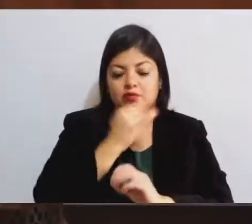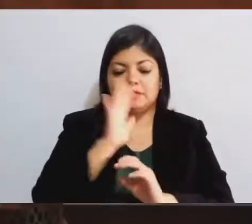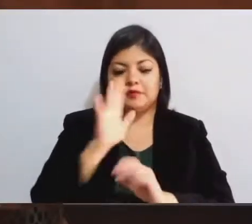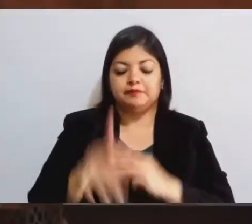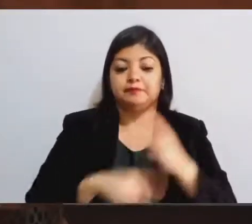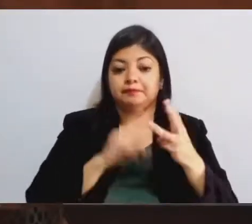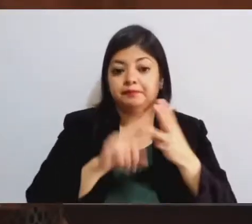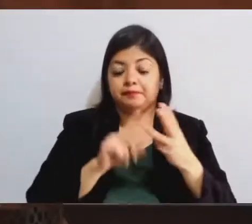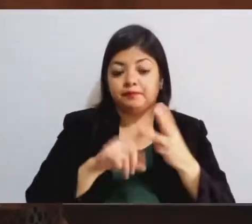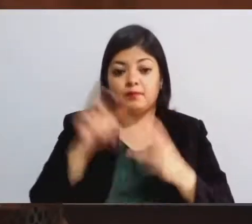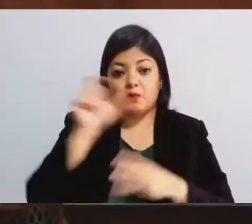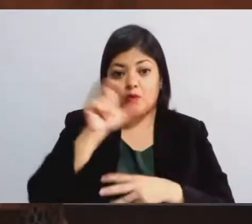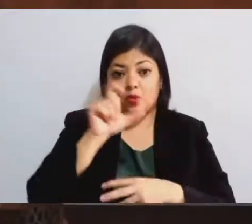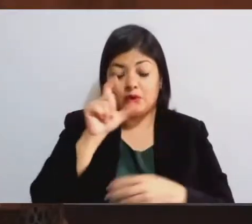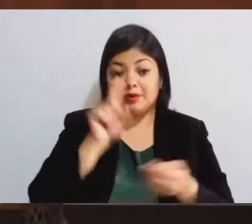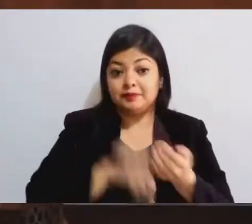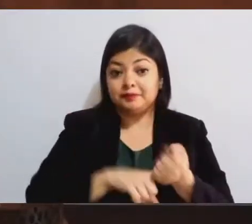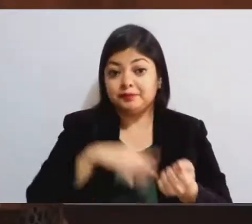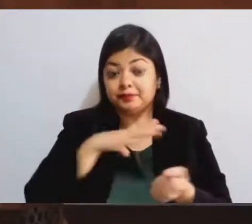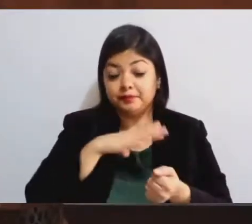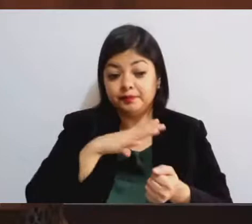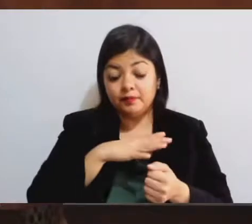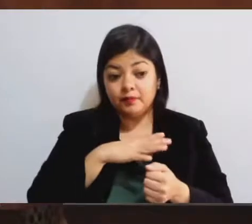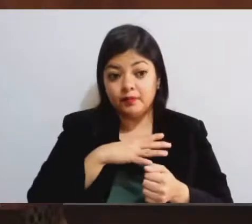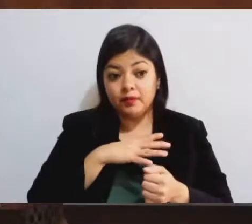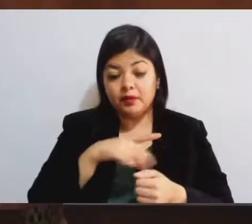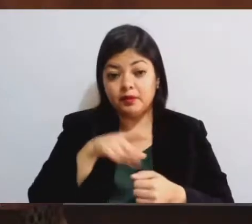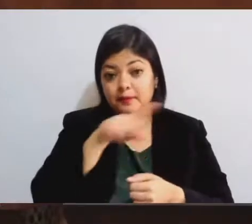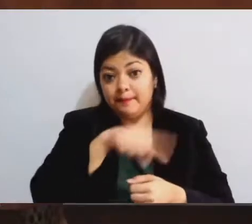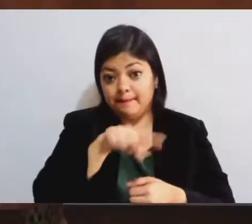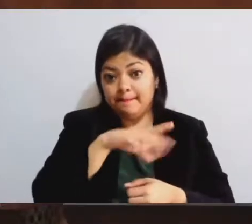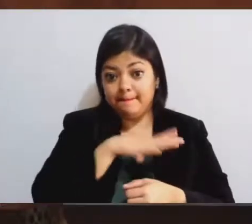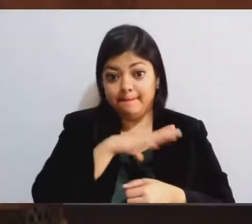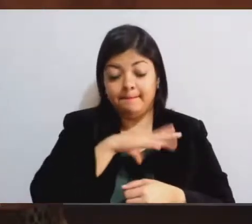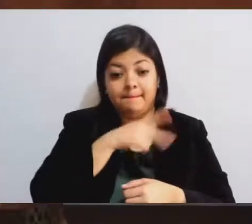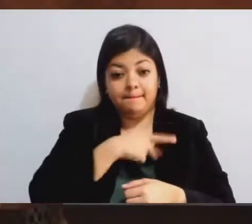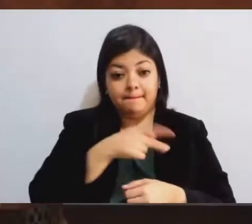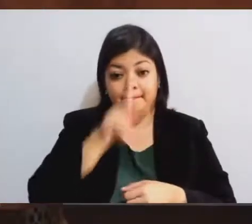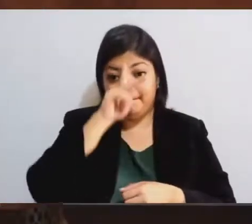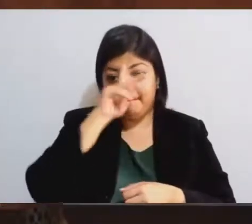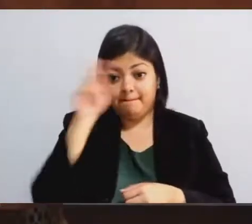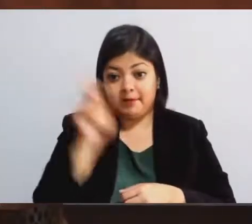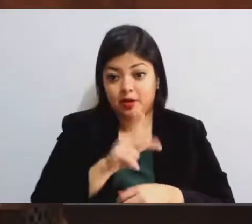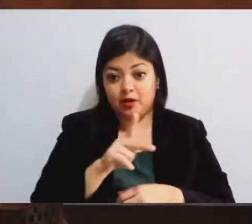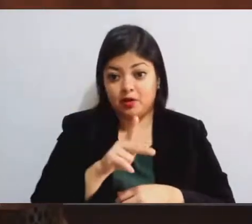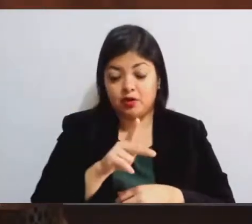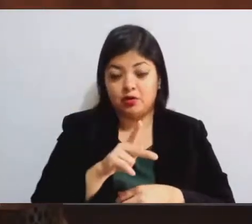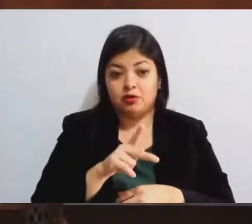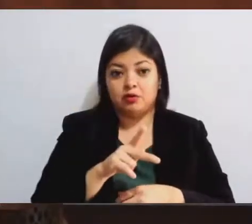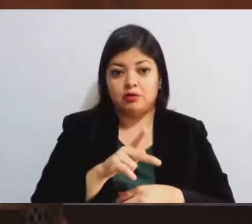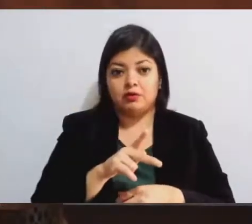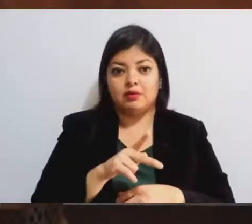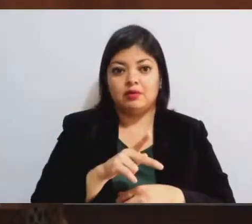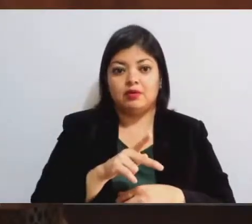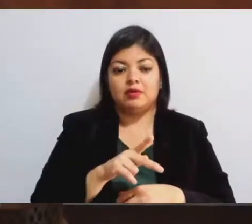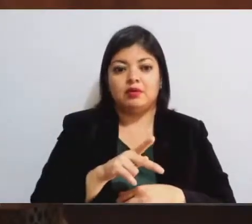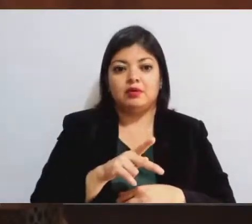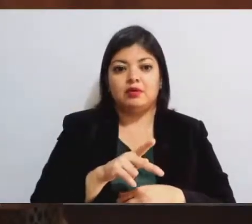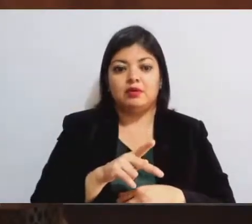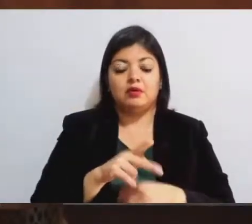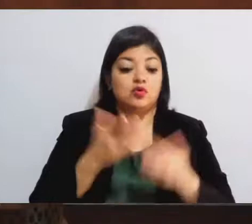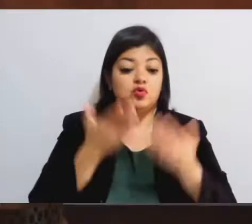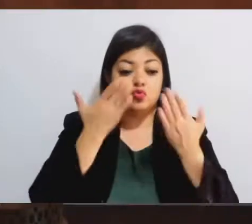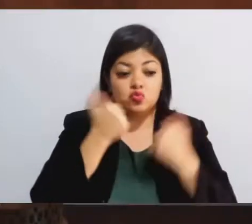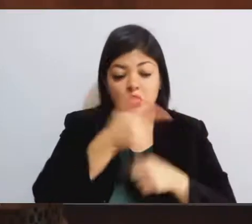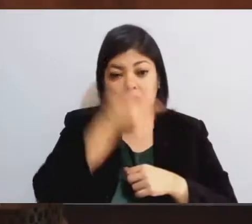se promueve que se encuentra en situación de pobreza extrema, notaría inexperiencia y extrema